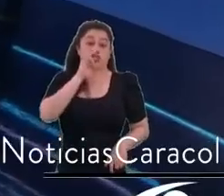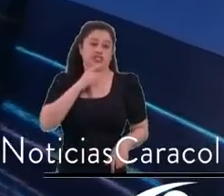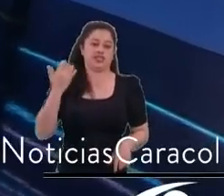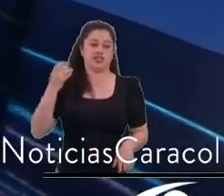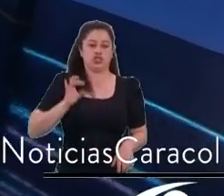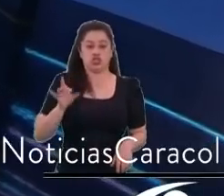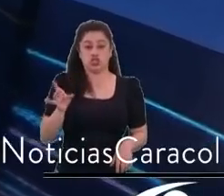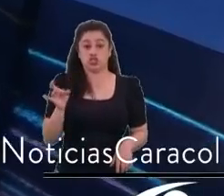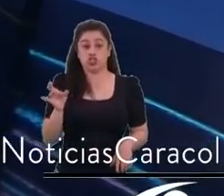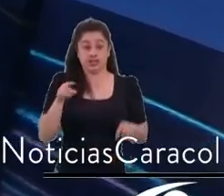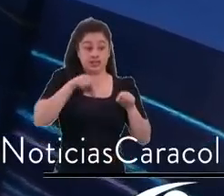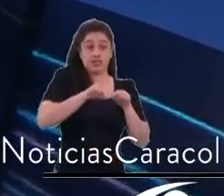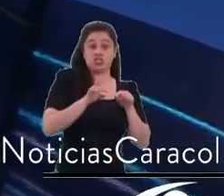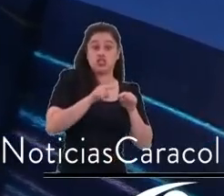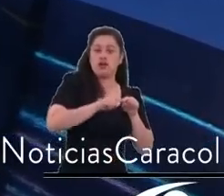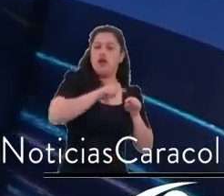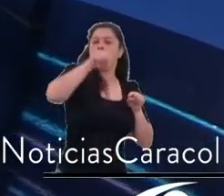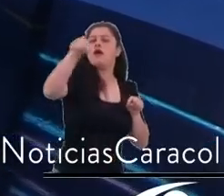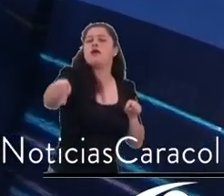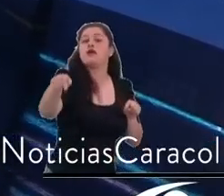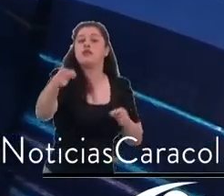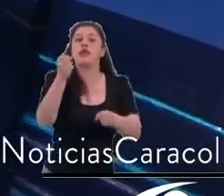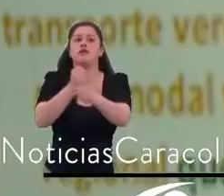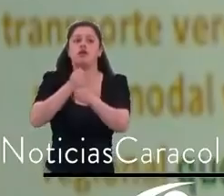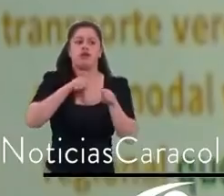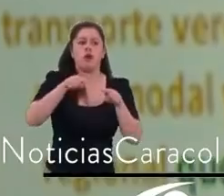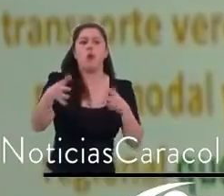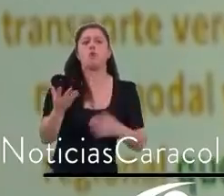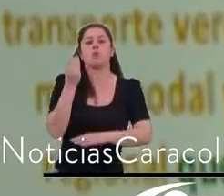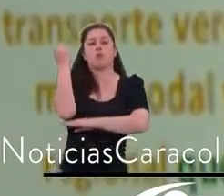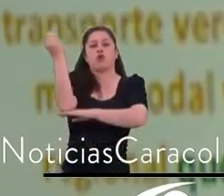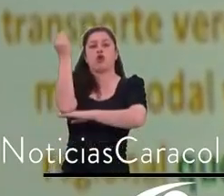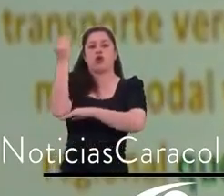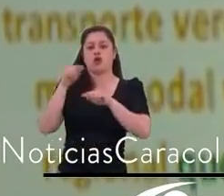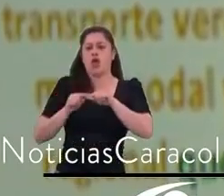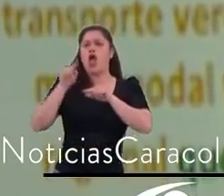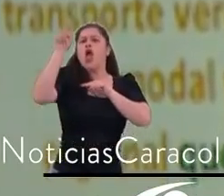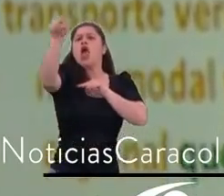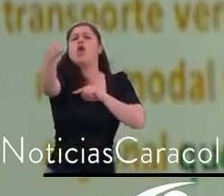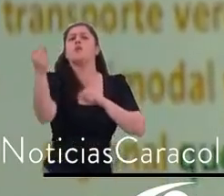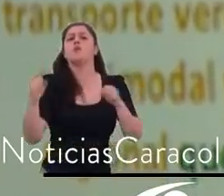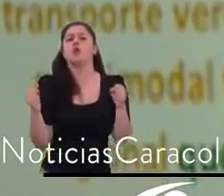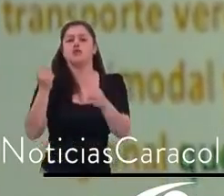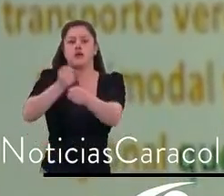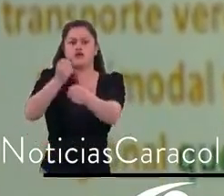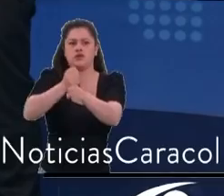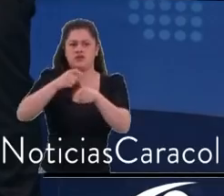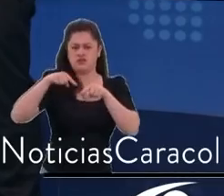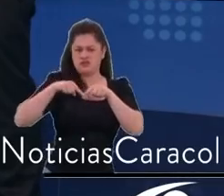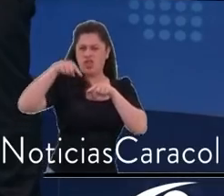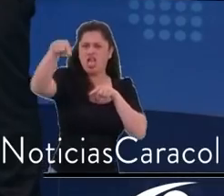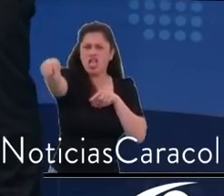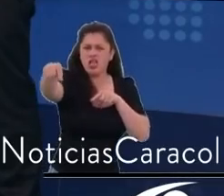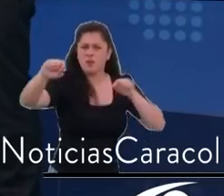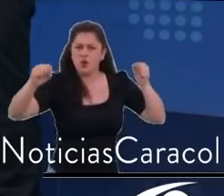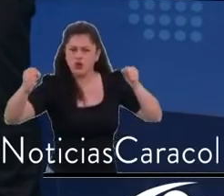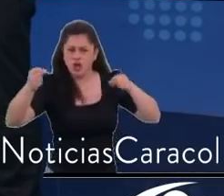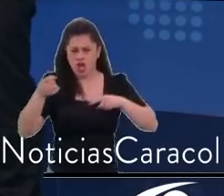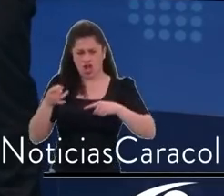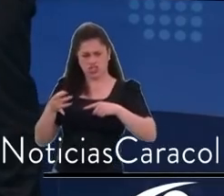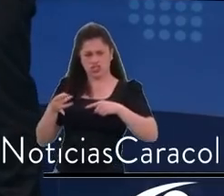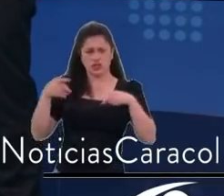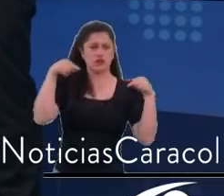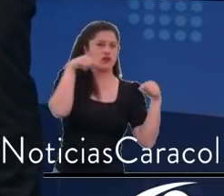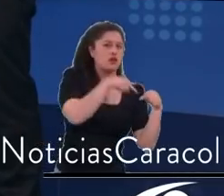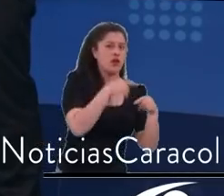Entonces, necesitamos organizar nuestra región metropolitana. No solamente que haya metro dentro de Bogotá, sino que si su merced viene de FACA, Funza, Mosquera,